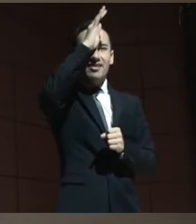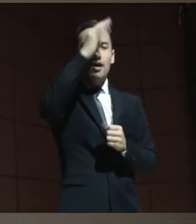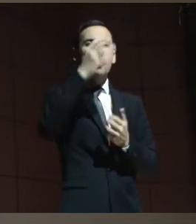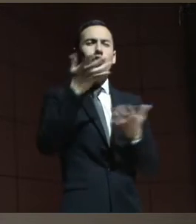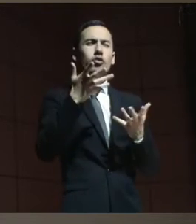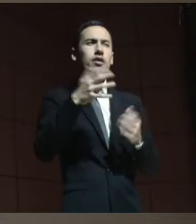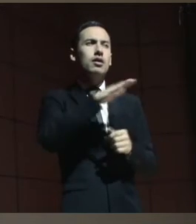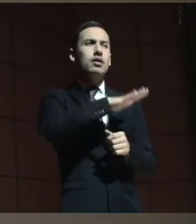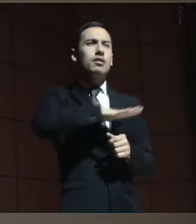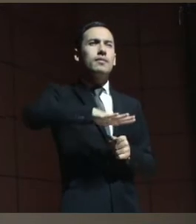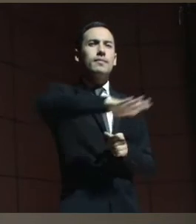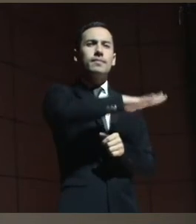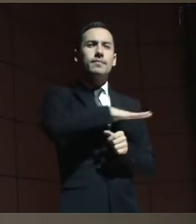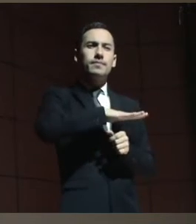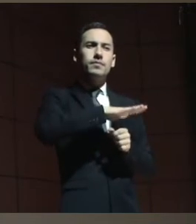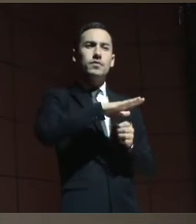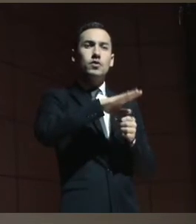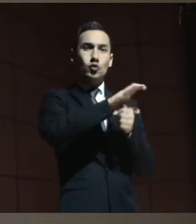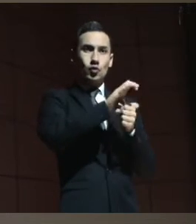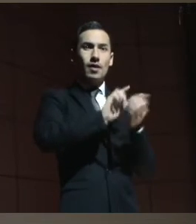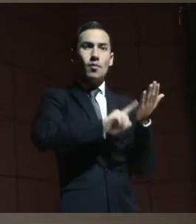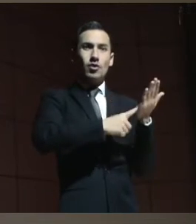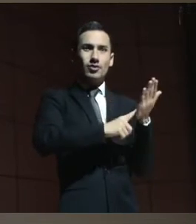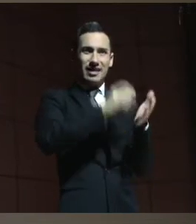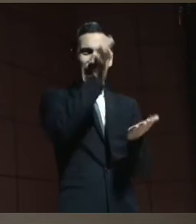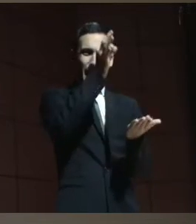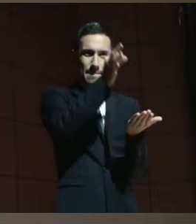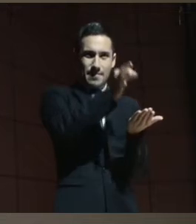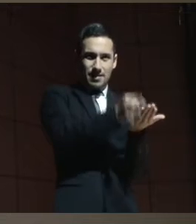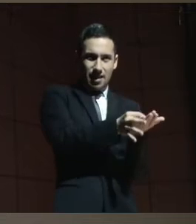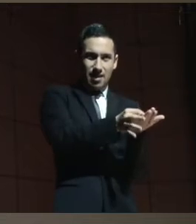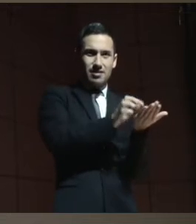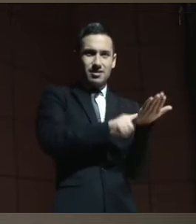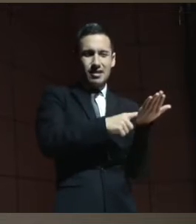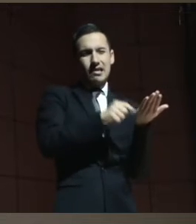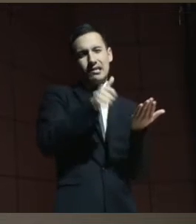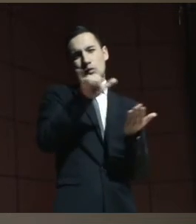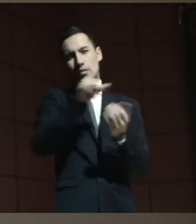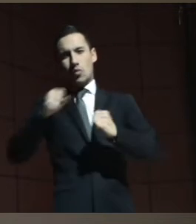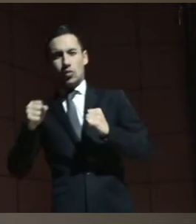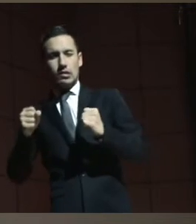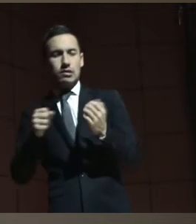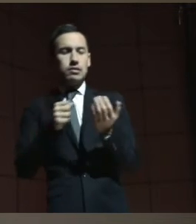la ciudad de Buenos Aires capital, como si fuéramos en Bogotá.